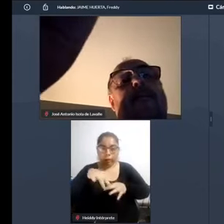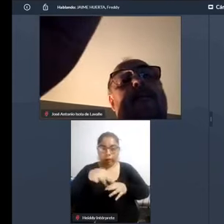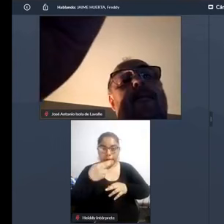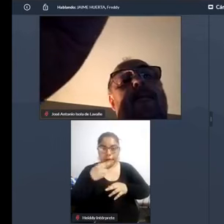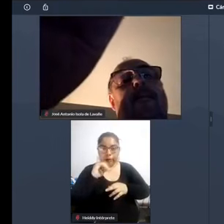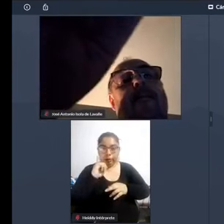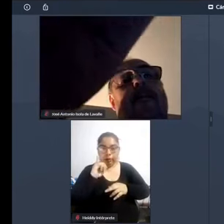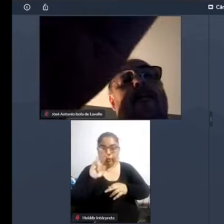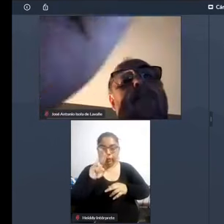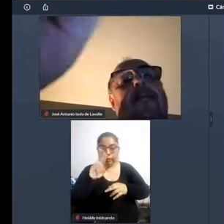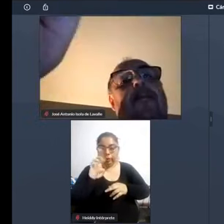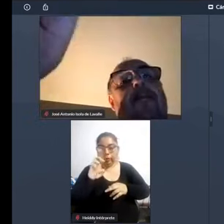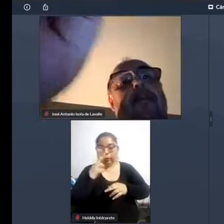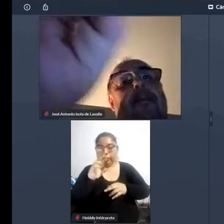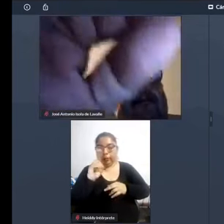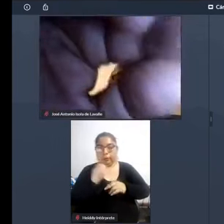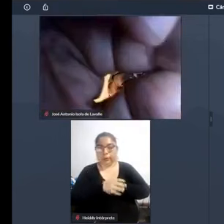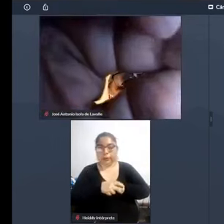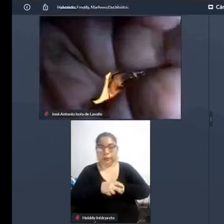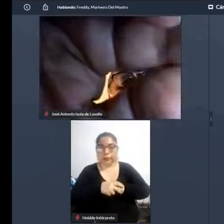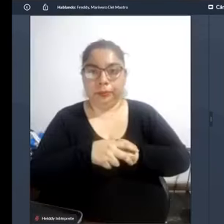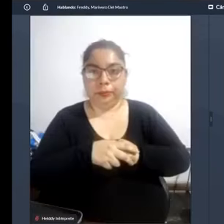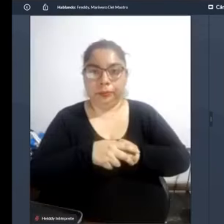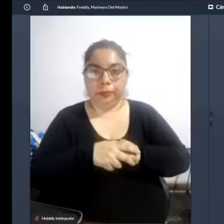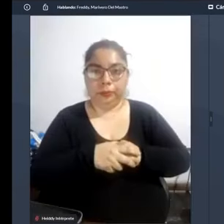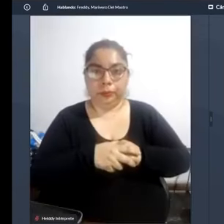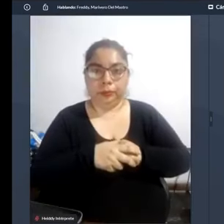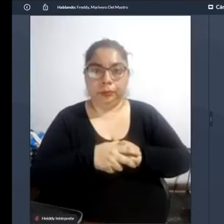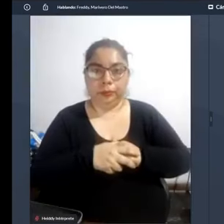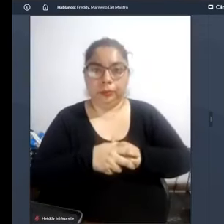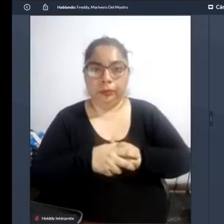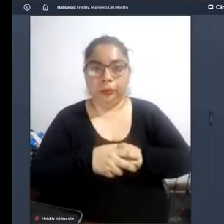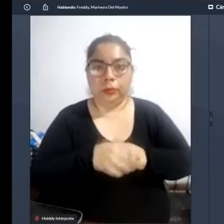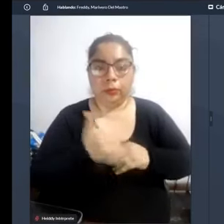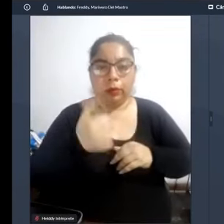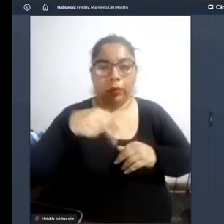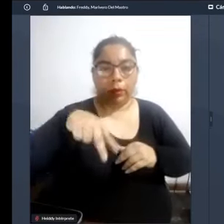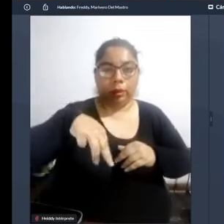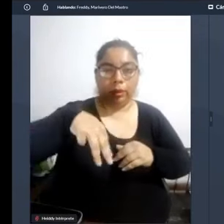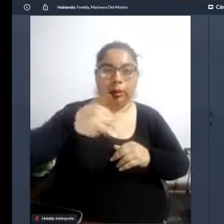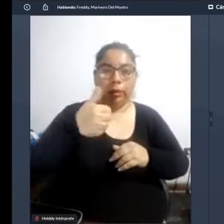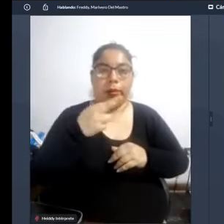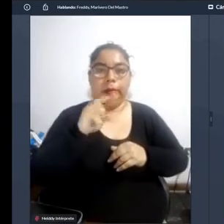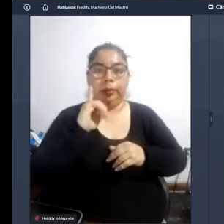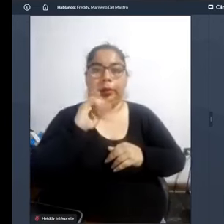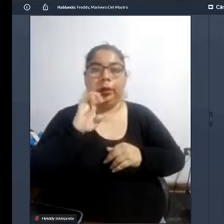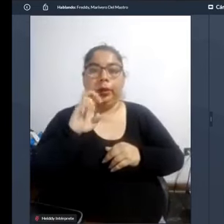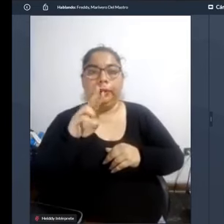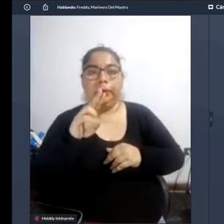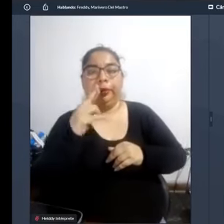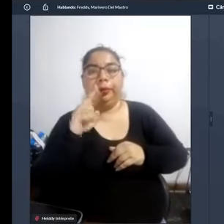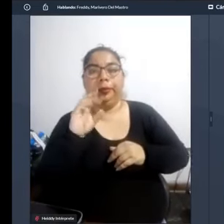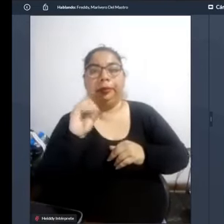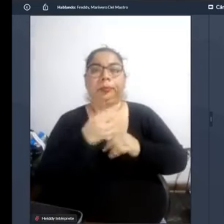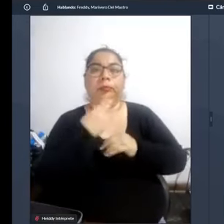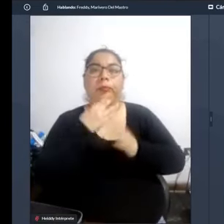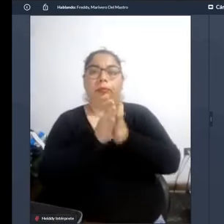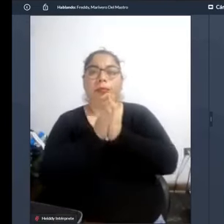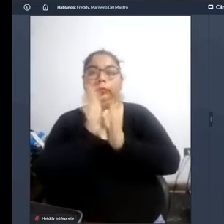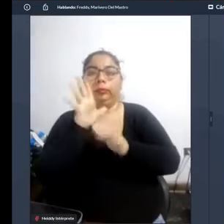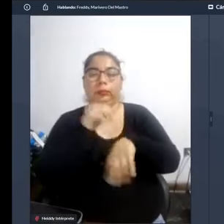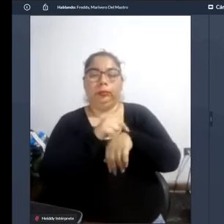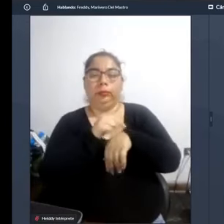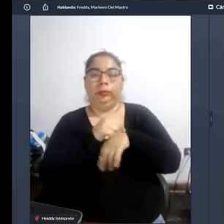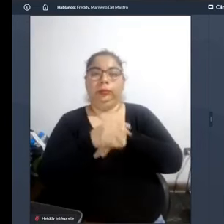gracias José hola ahora me escuchan perfecto Marivero ahora si estamos conmigo cinco minutos por favor que volamos el